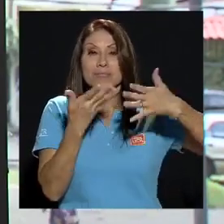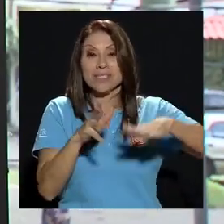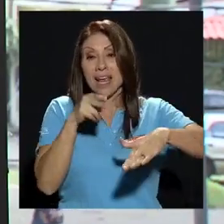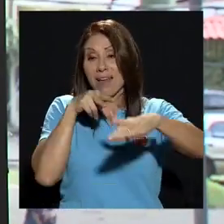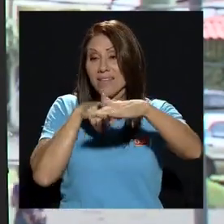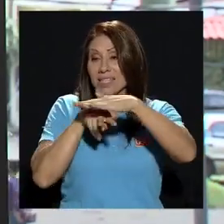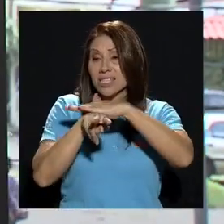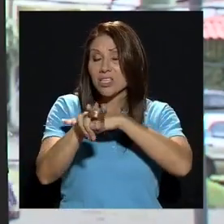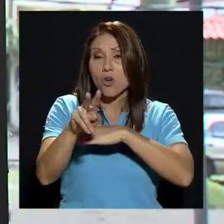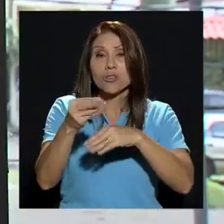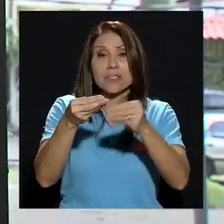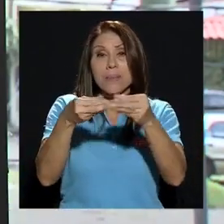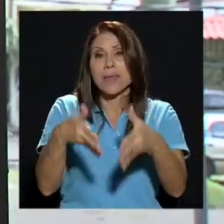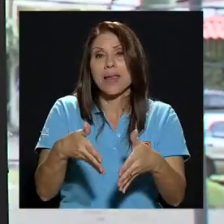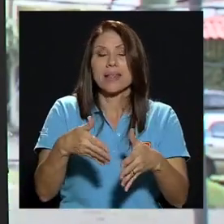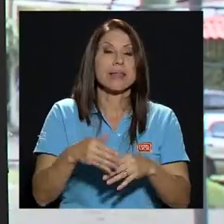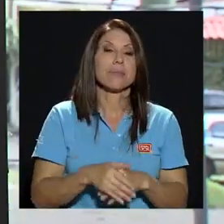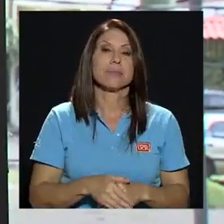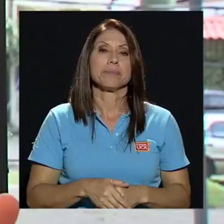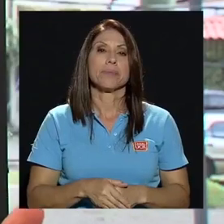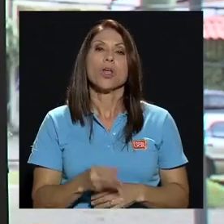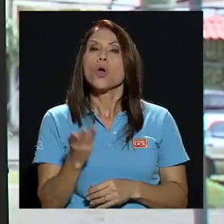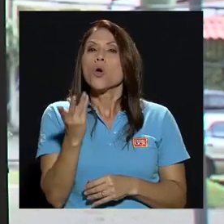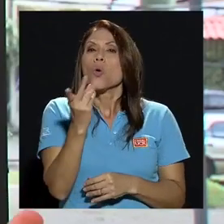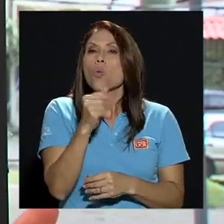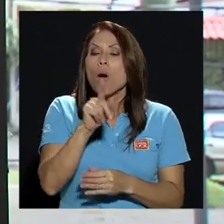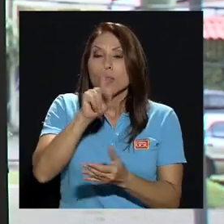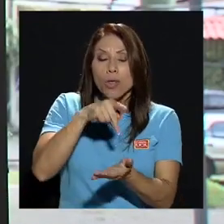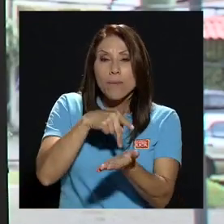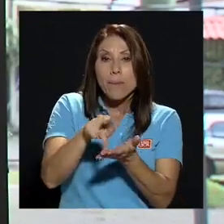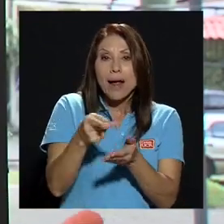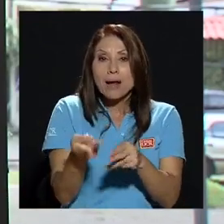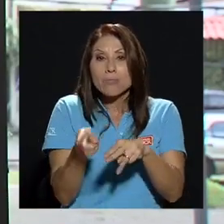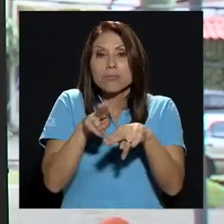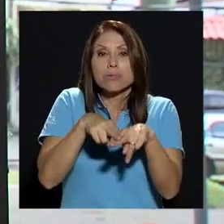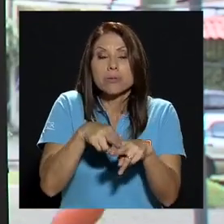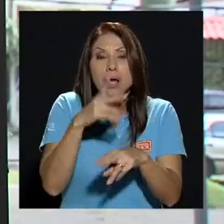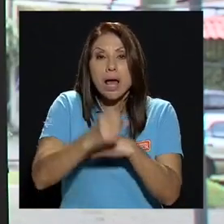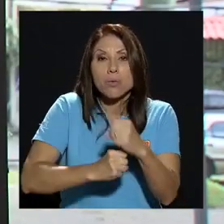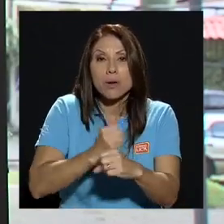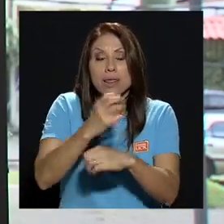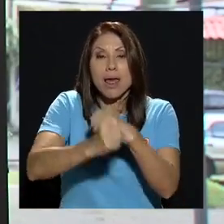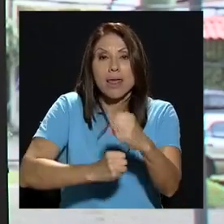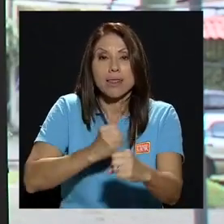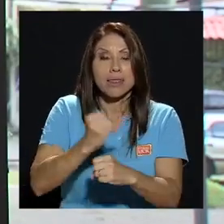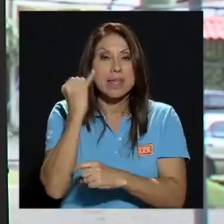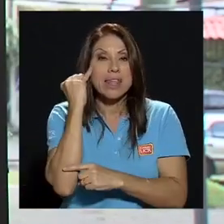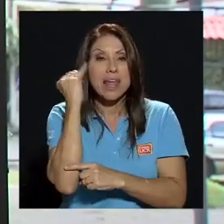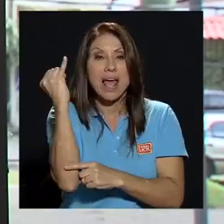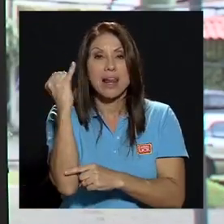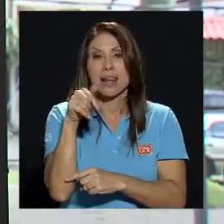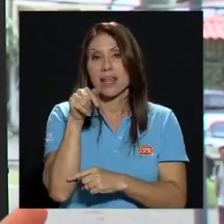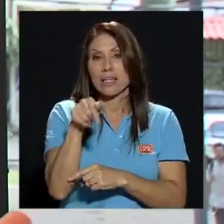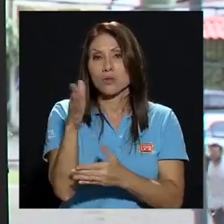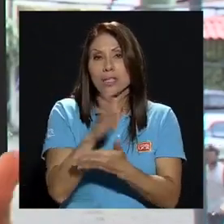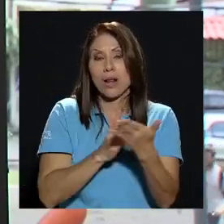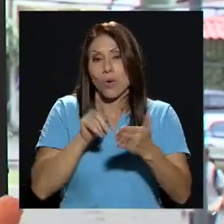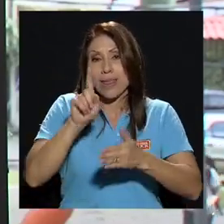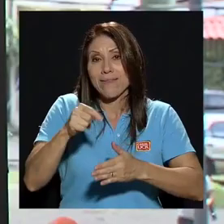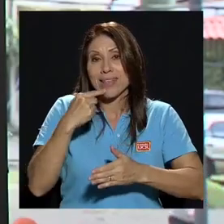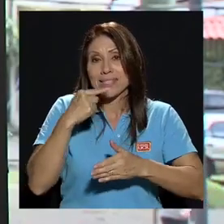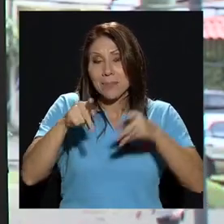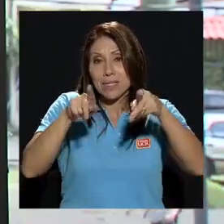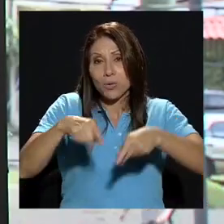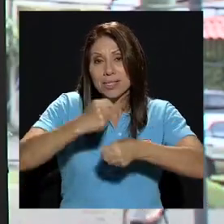cuál es el punto de anualidad ideal ese es un punto de los que manejan los números y en realidad no le tengo una respuesta